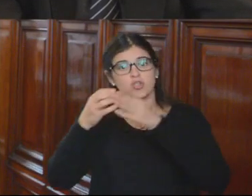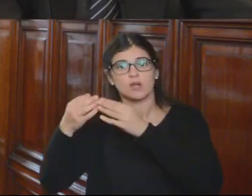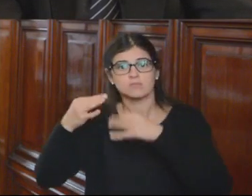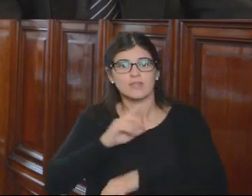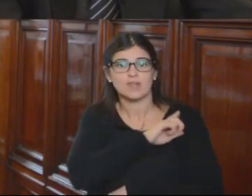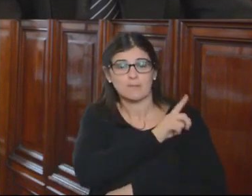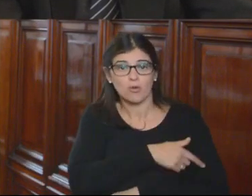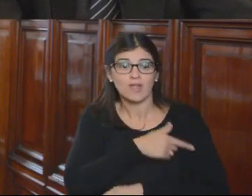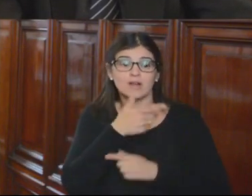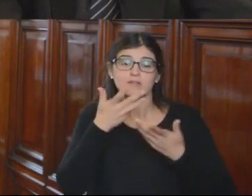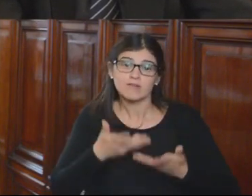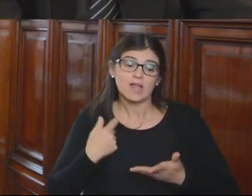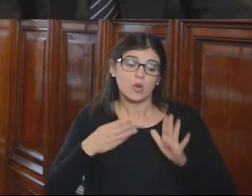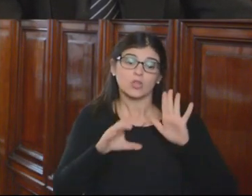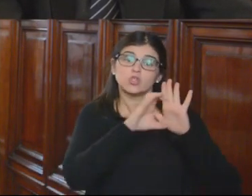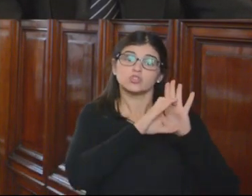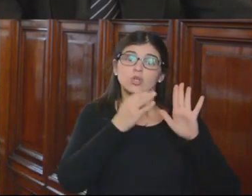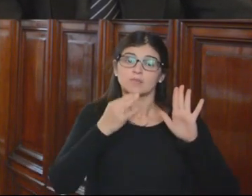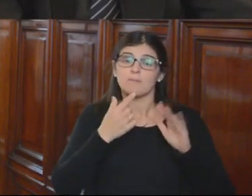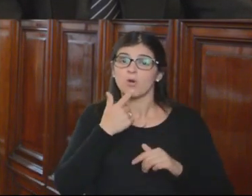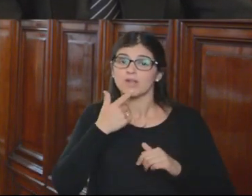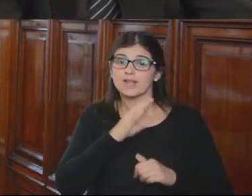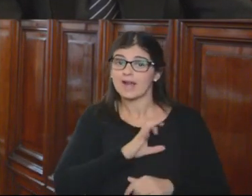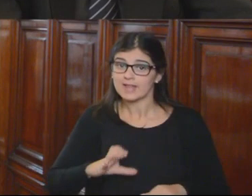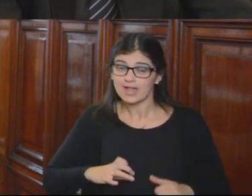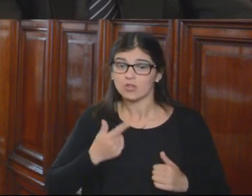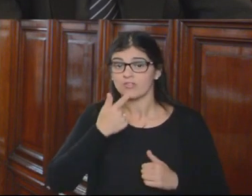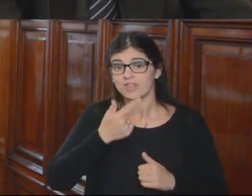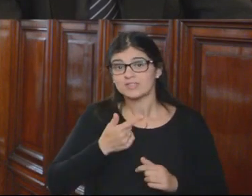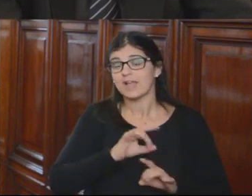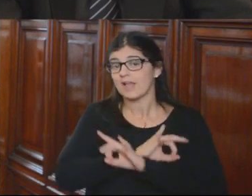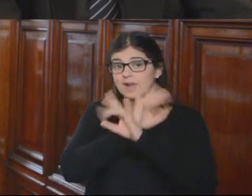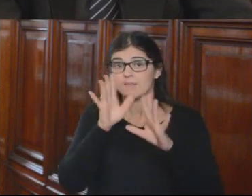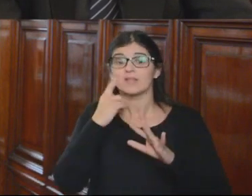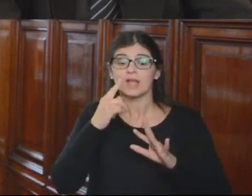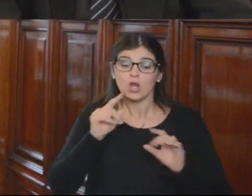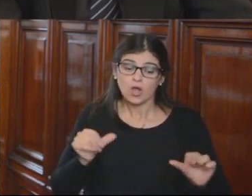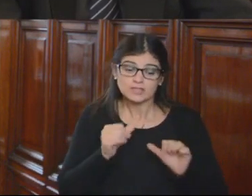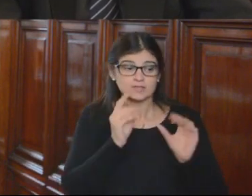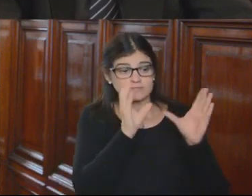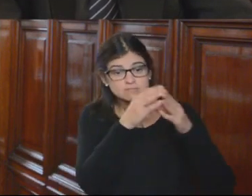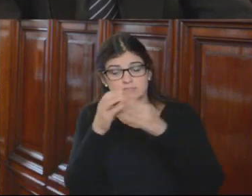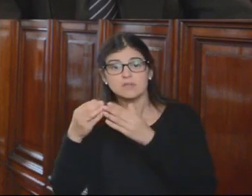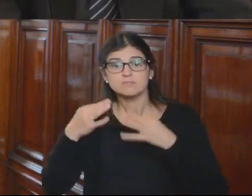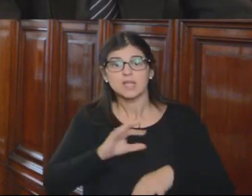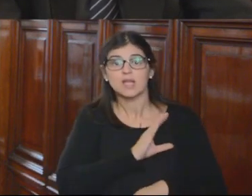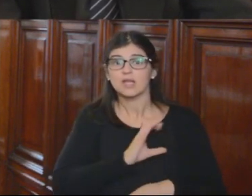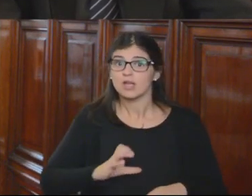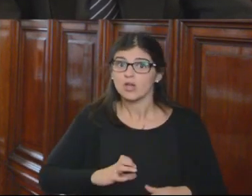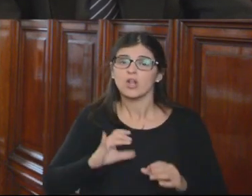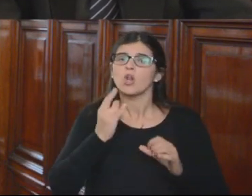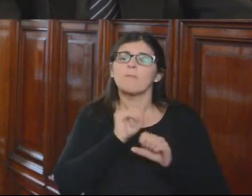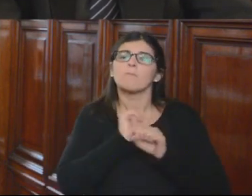En virtud de ello, nuestra Constitución Política del Estado establece expresamente que las funciones de los órganos públicos no pueden